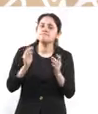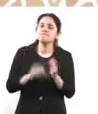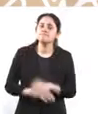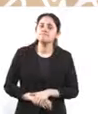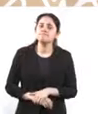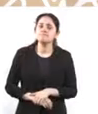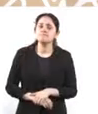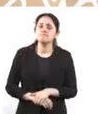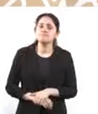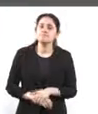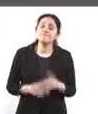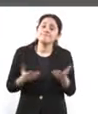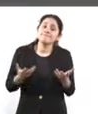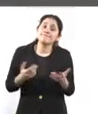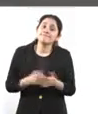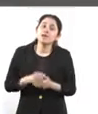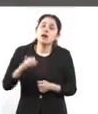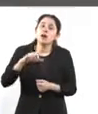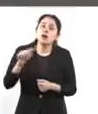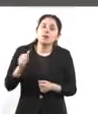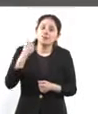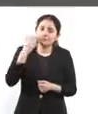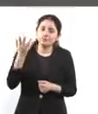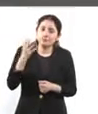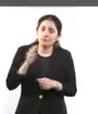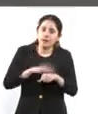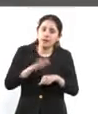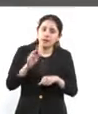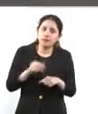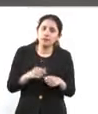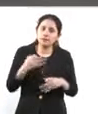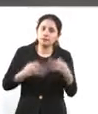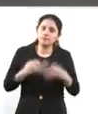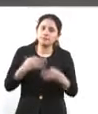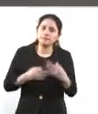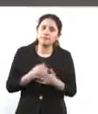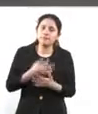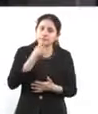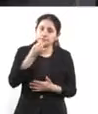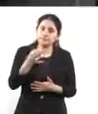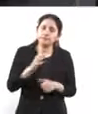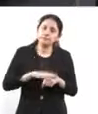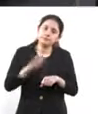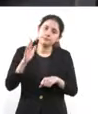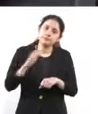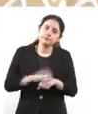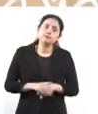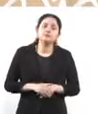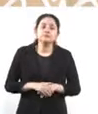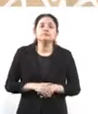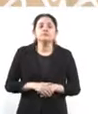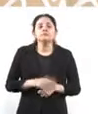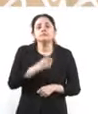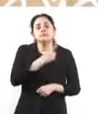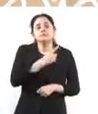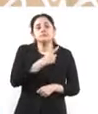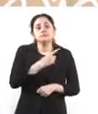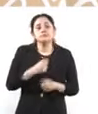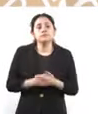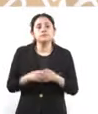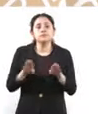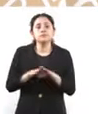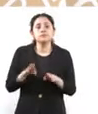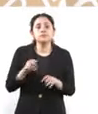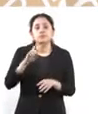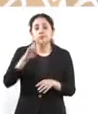Si quieren, después les damos el dato con el tribunal, si no lo puede actualizar. Entonces, también es el seguimiento de esas 200